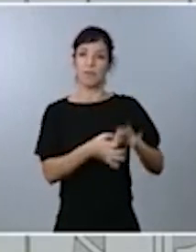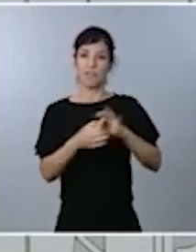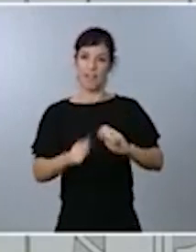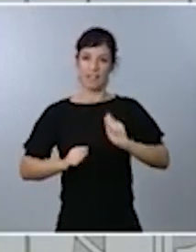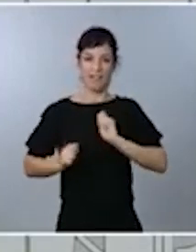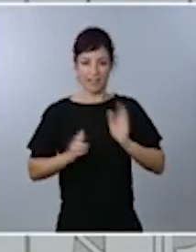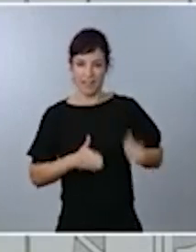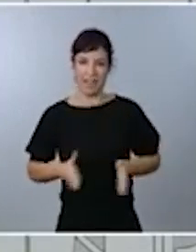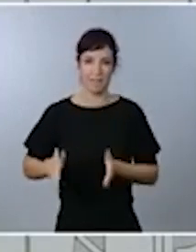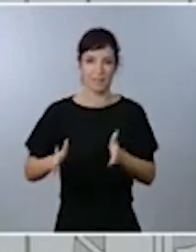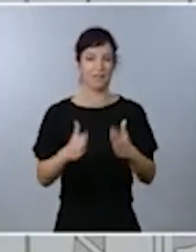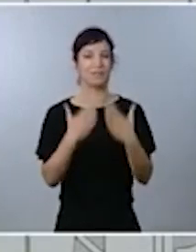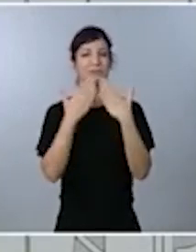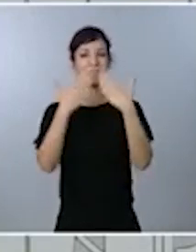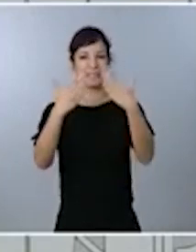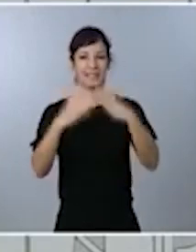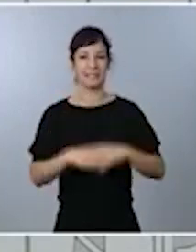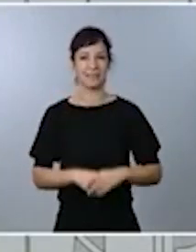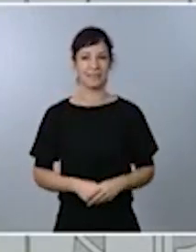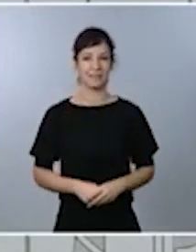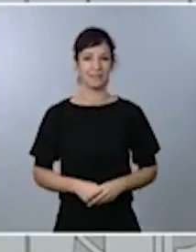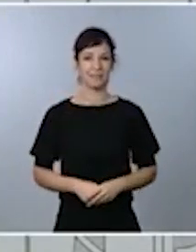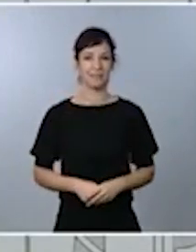Muchas gracias. Gracias. Gracias. Gracias. Gracias.